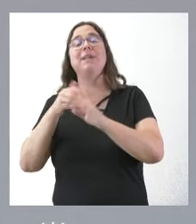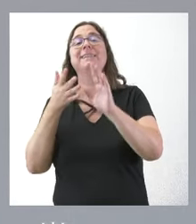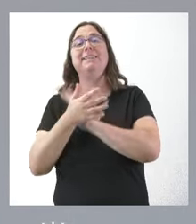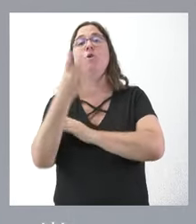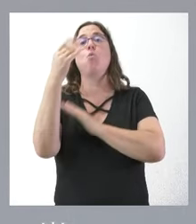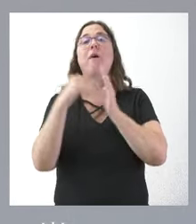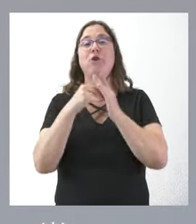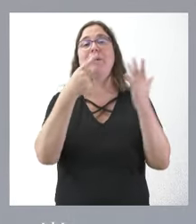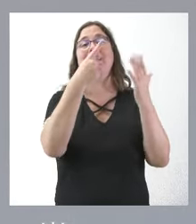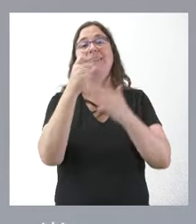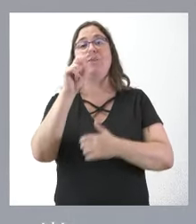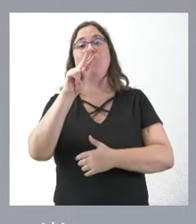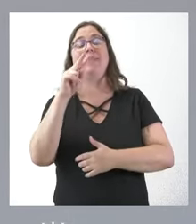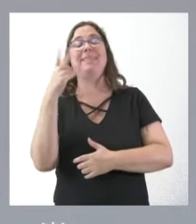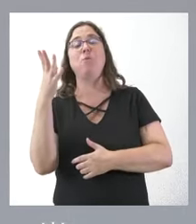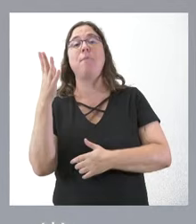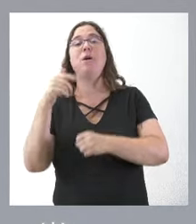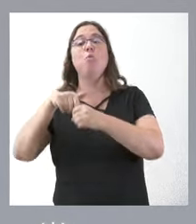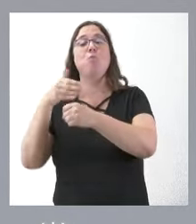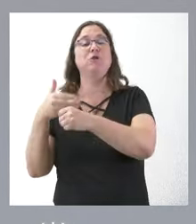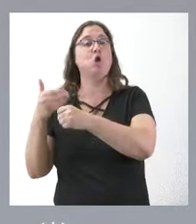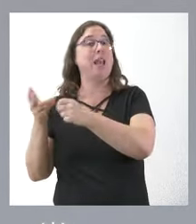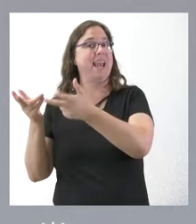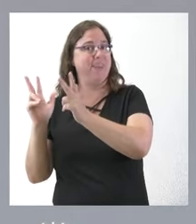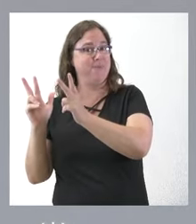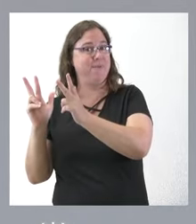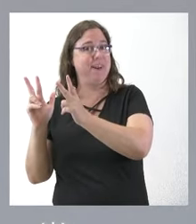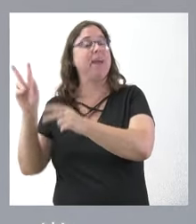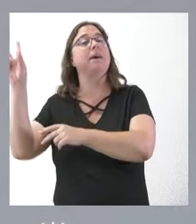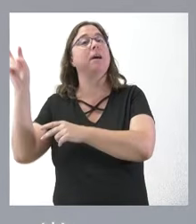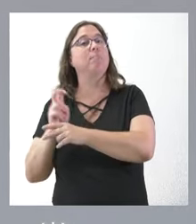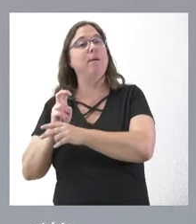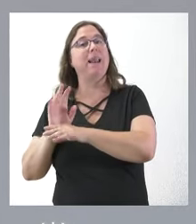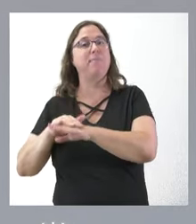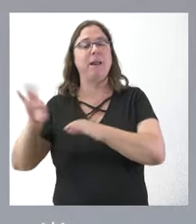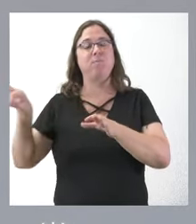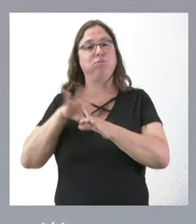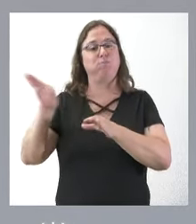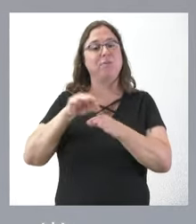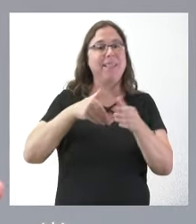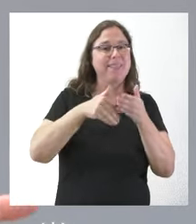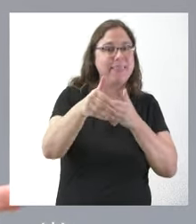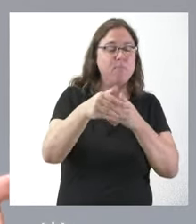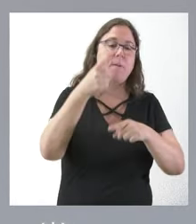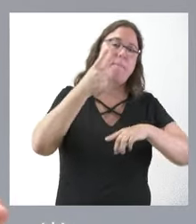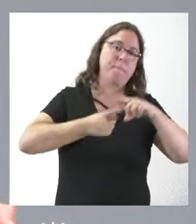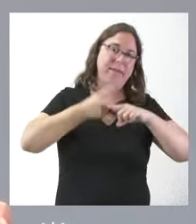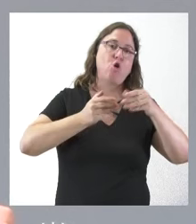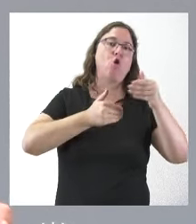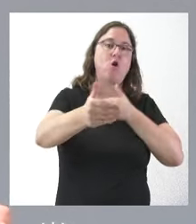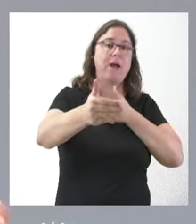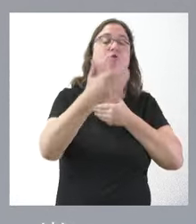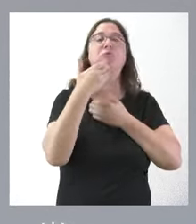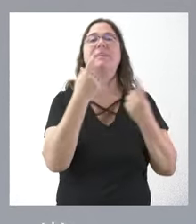puestos vacantes que servirán para ir cubriendo las necesidades posteriores a medio y largo plazo, si se